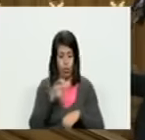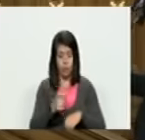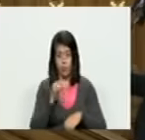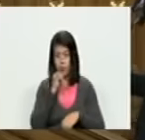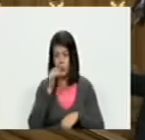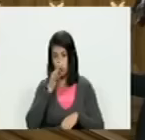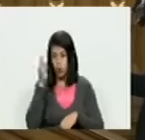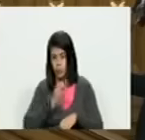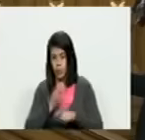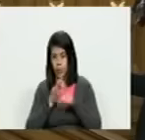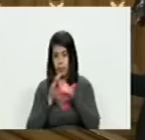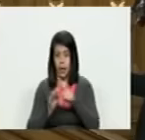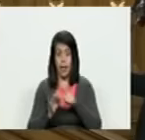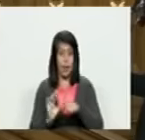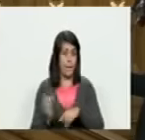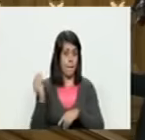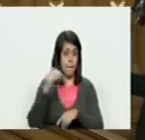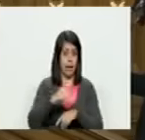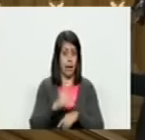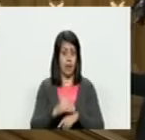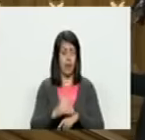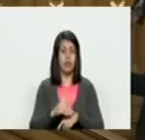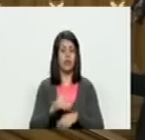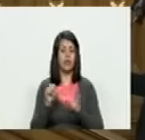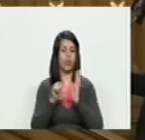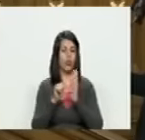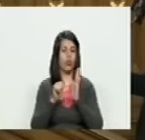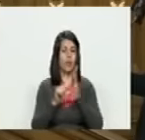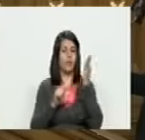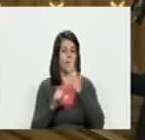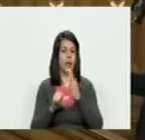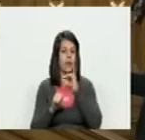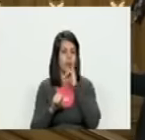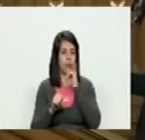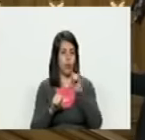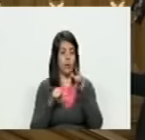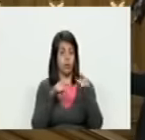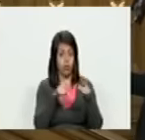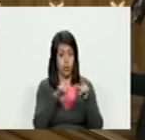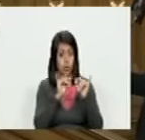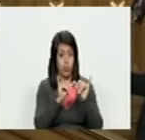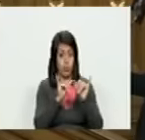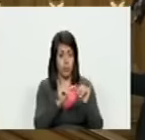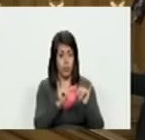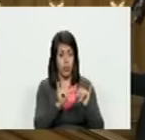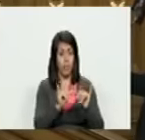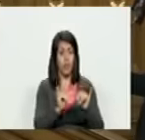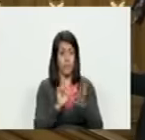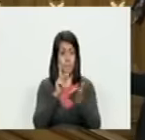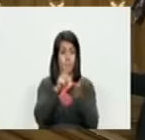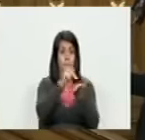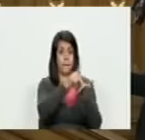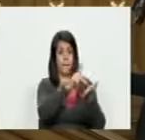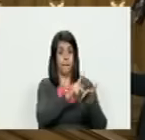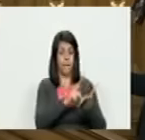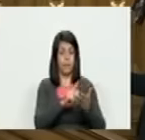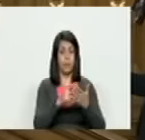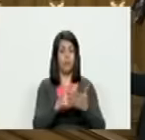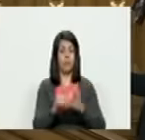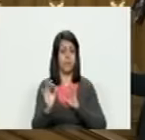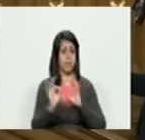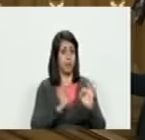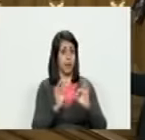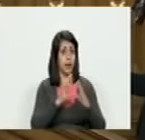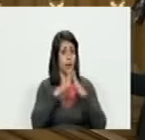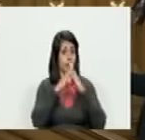originales principalmente fuentes provenientes de quienes protagonizaron y montaron